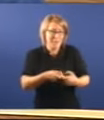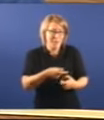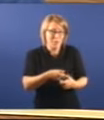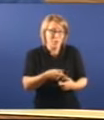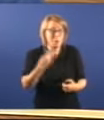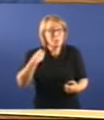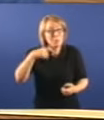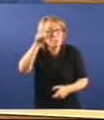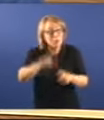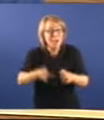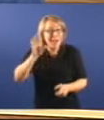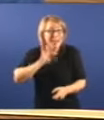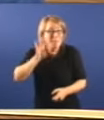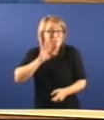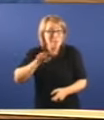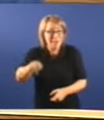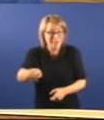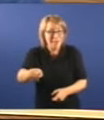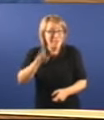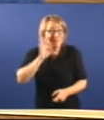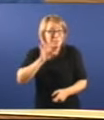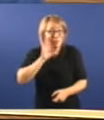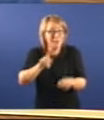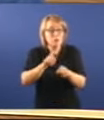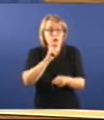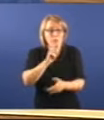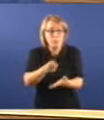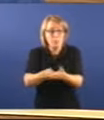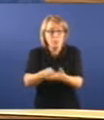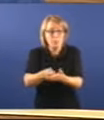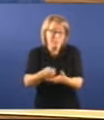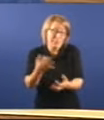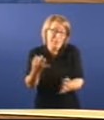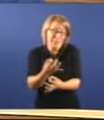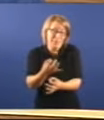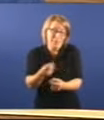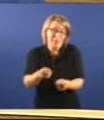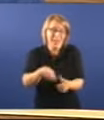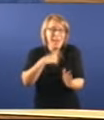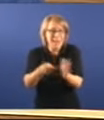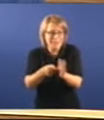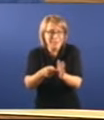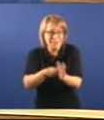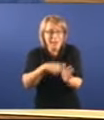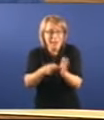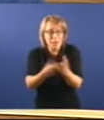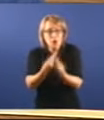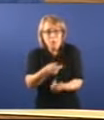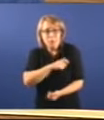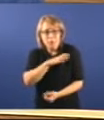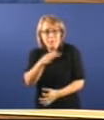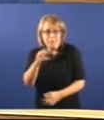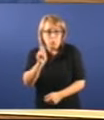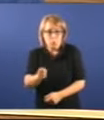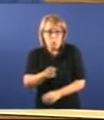os criminais non se llespara con políticas forestais. Os criminais se llespara coa lei, coa policía e coxuices.